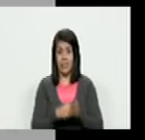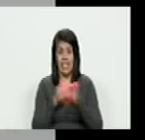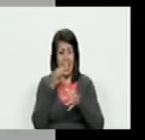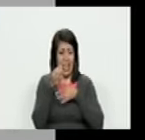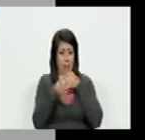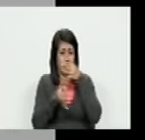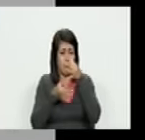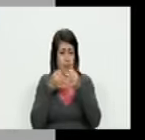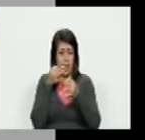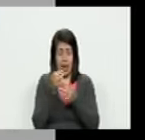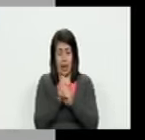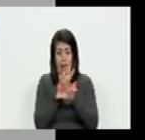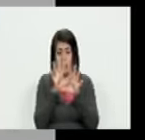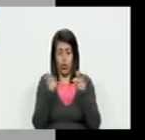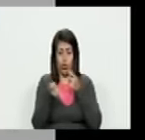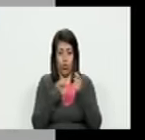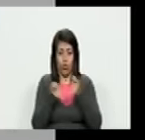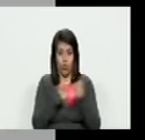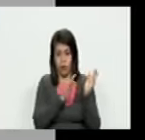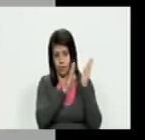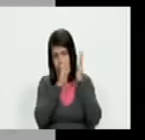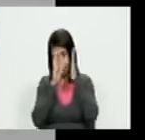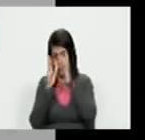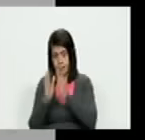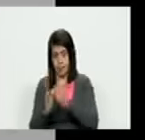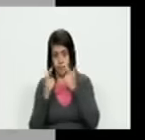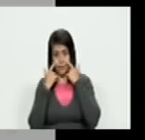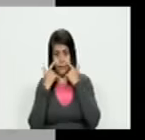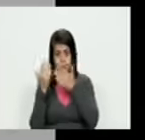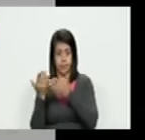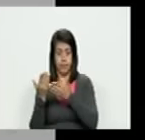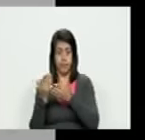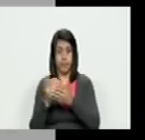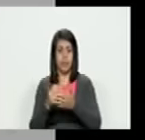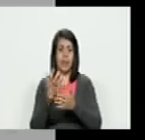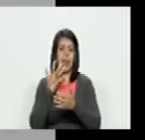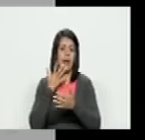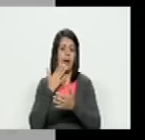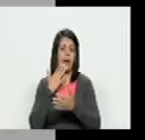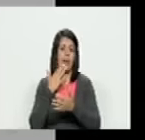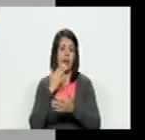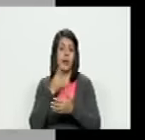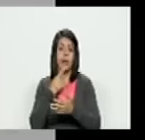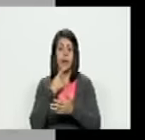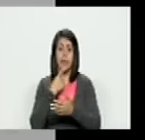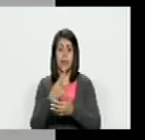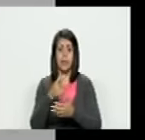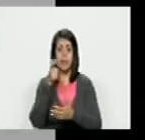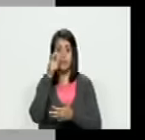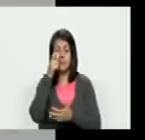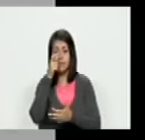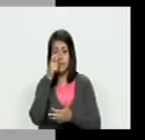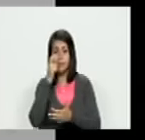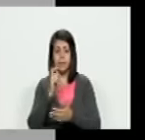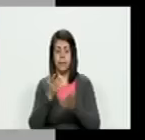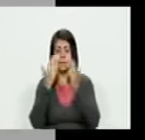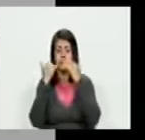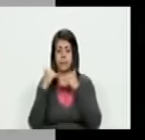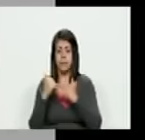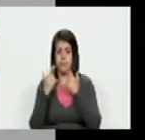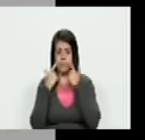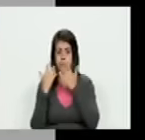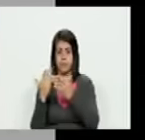el control que en la siguiente en la siguiente lámina ellos ponen hasta un ejemplo de qué deben decir los observadores dicen en la siguiente